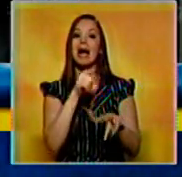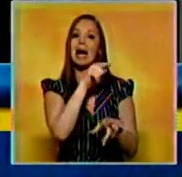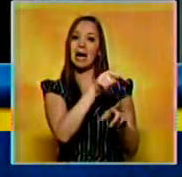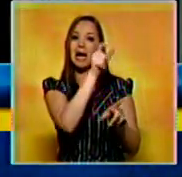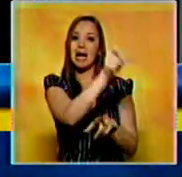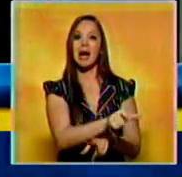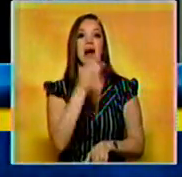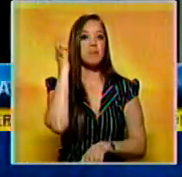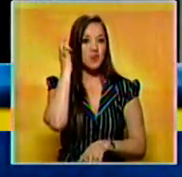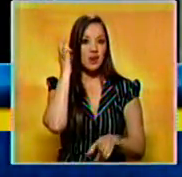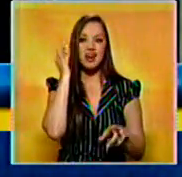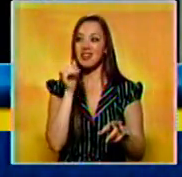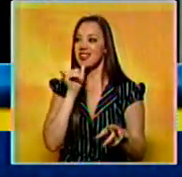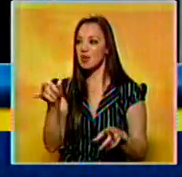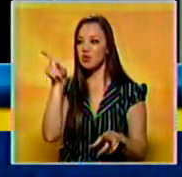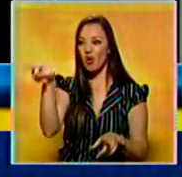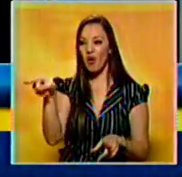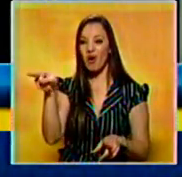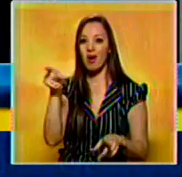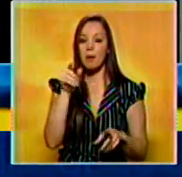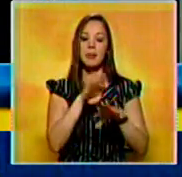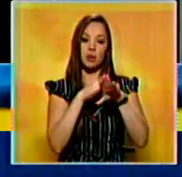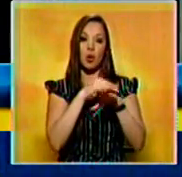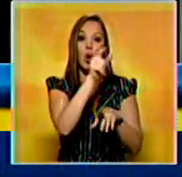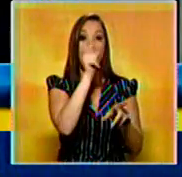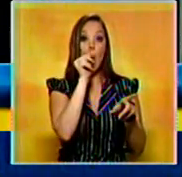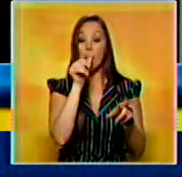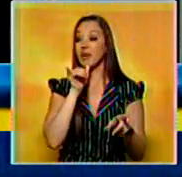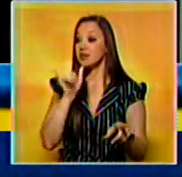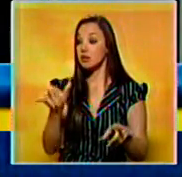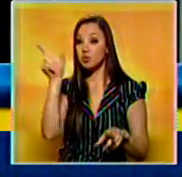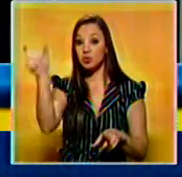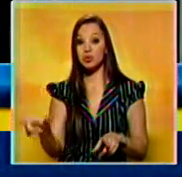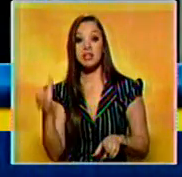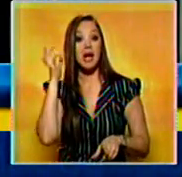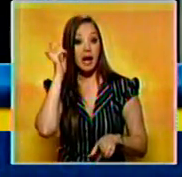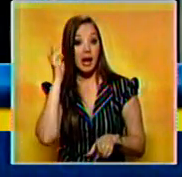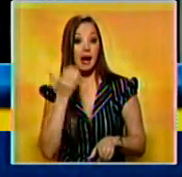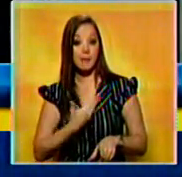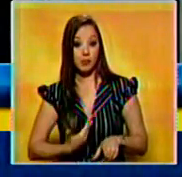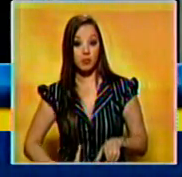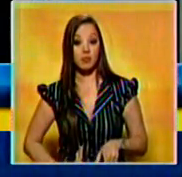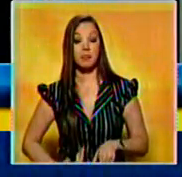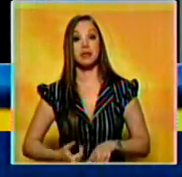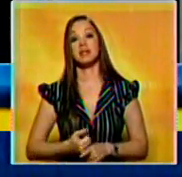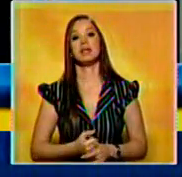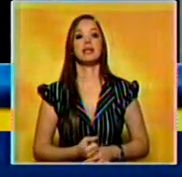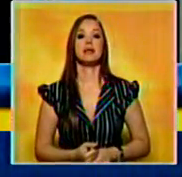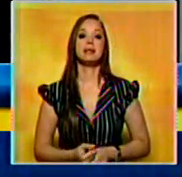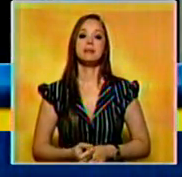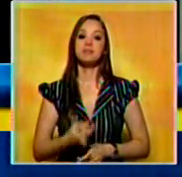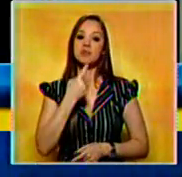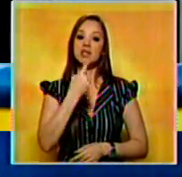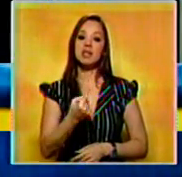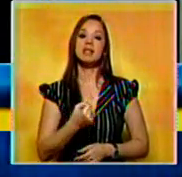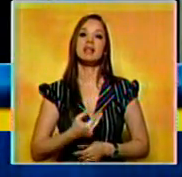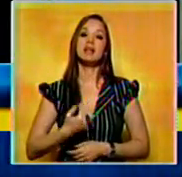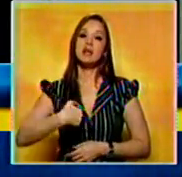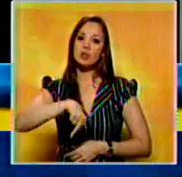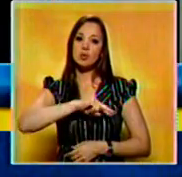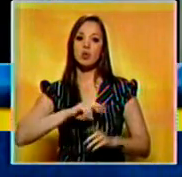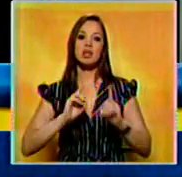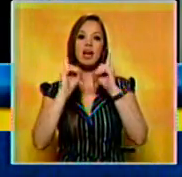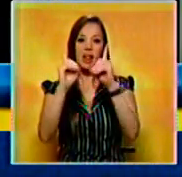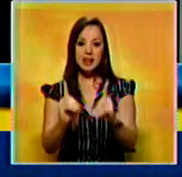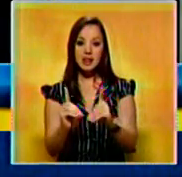Nosotros hemos brindado la tranquilidad a toda la comunidad y por supuesto al pueblo argentino porque la decisión